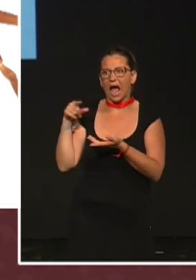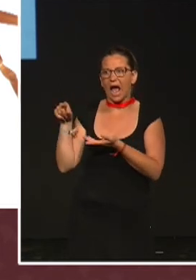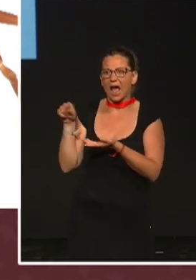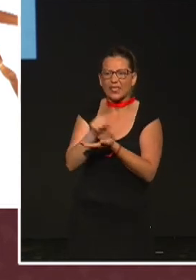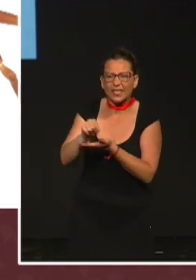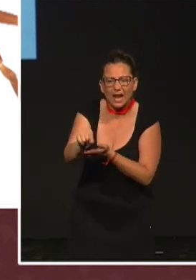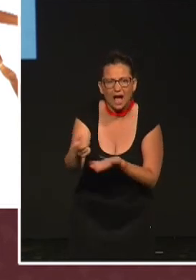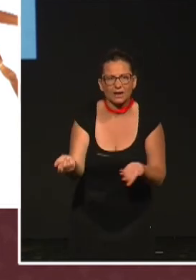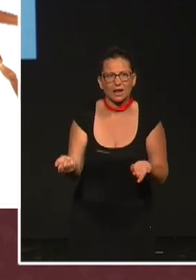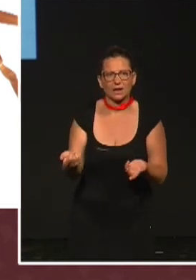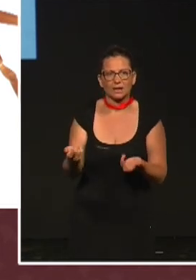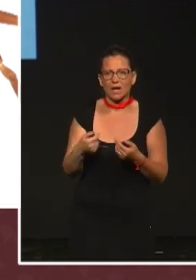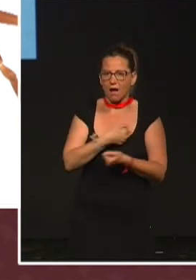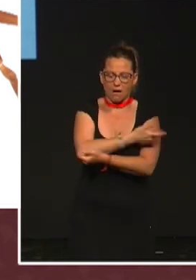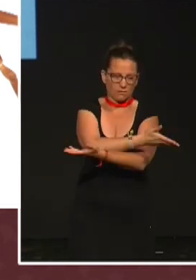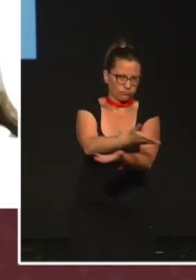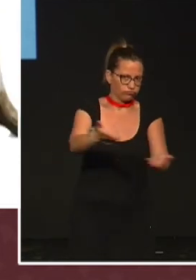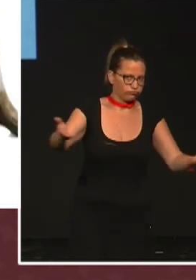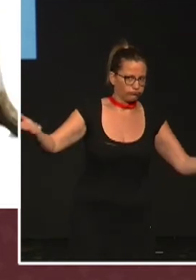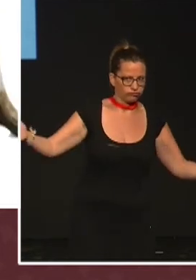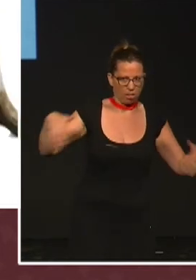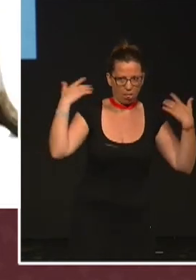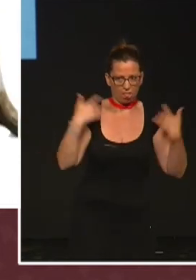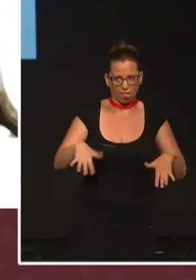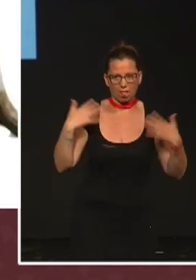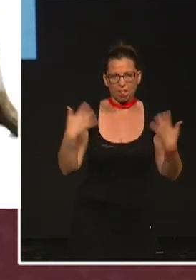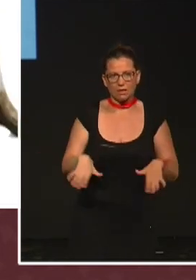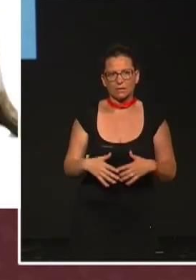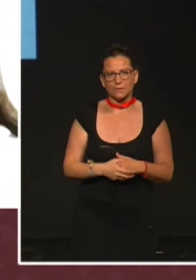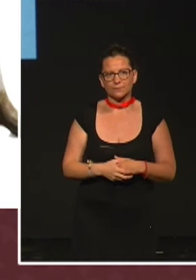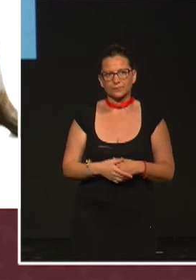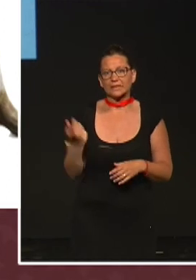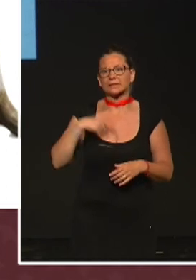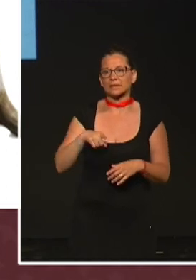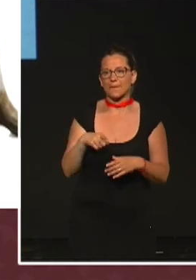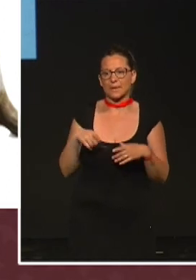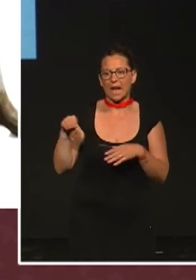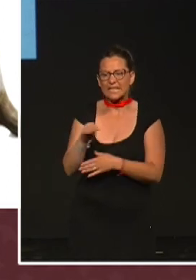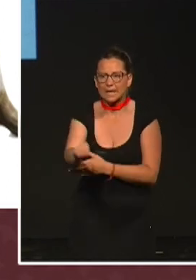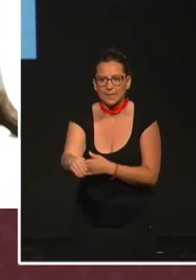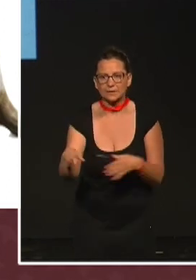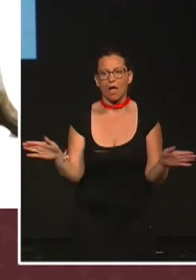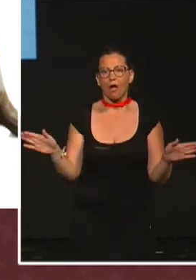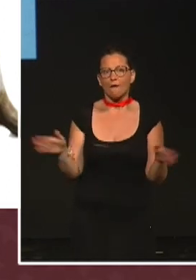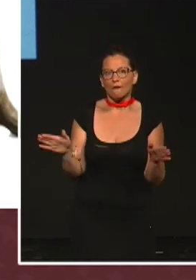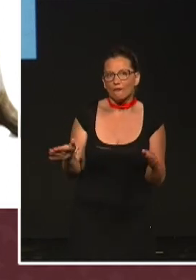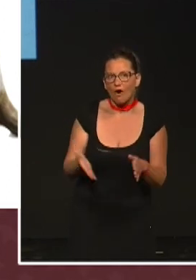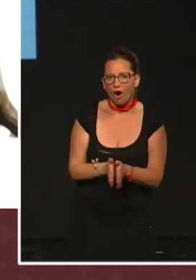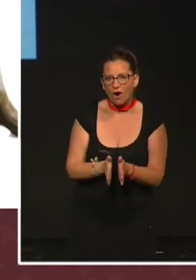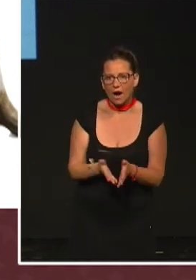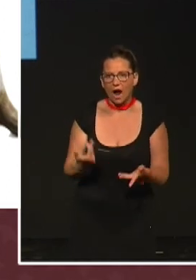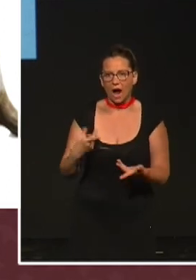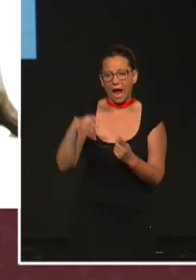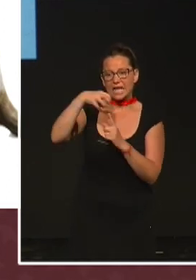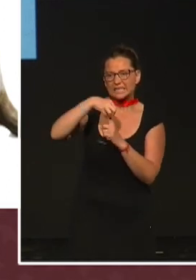Dentro de los artrópodos hay una gran variedad de homenajes a Ligneo. Por supuesto que también hay vertebrados, una serpiente, una foca. Nos vamos al reino de los hongos y también